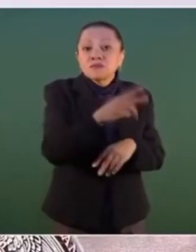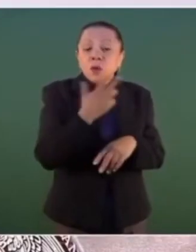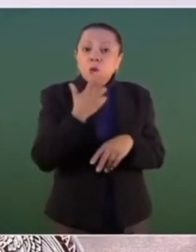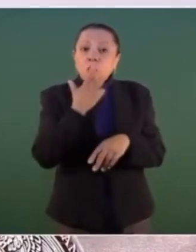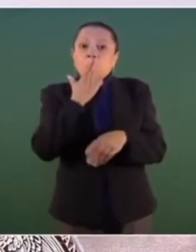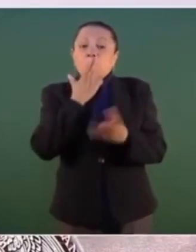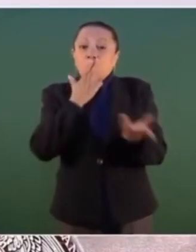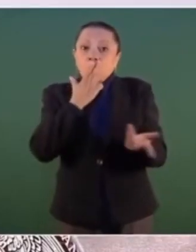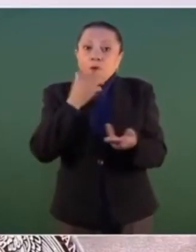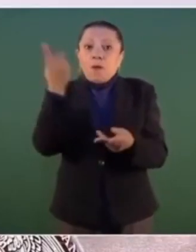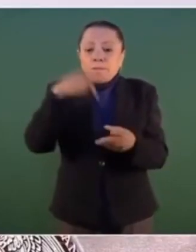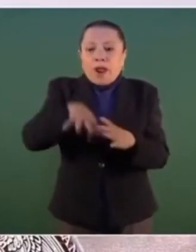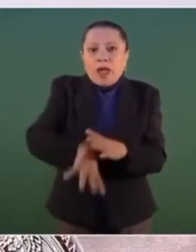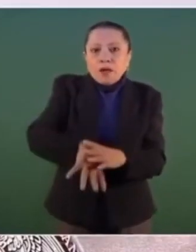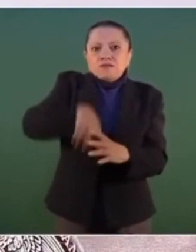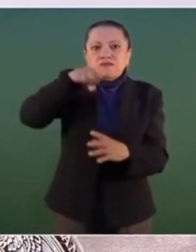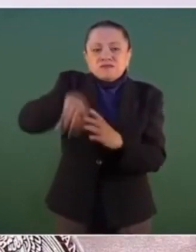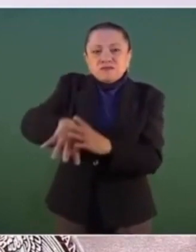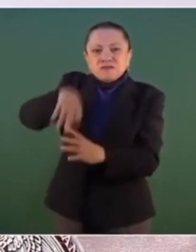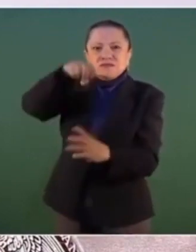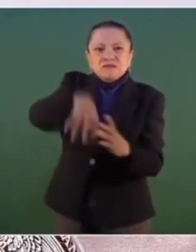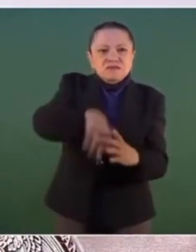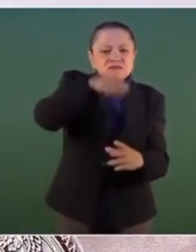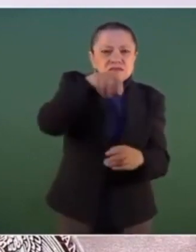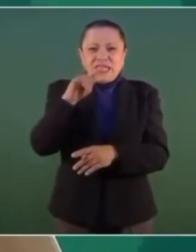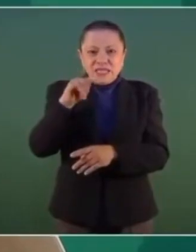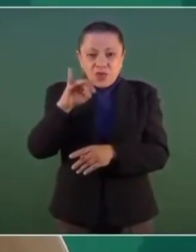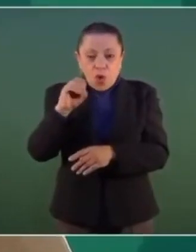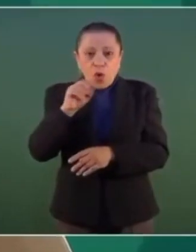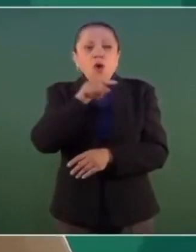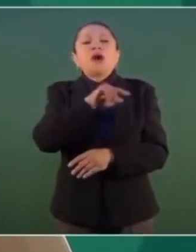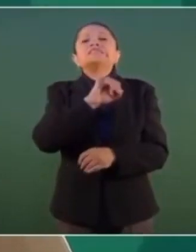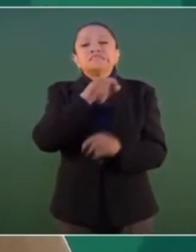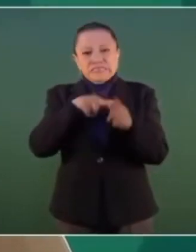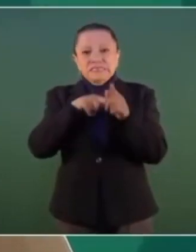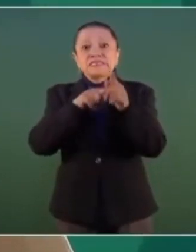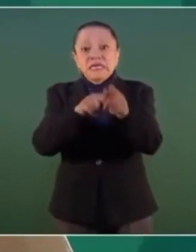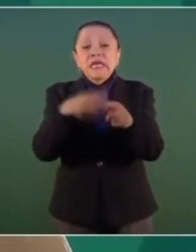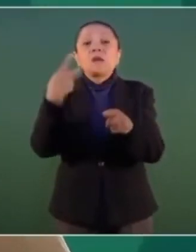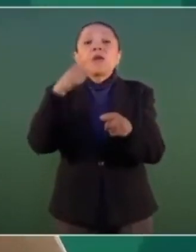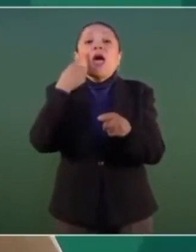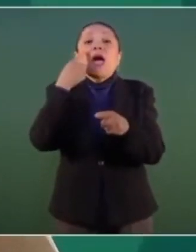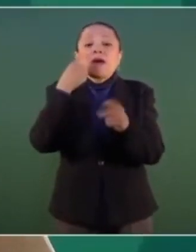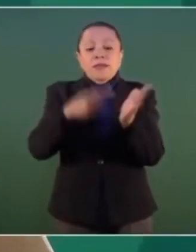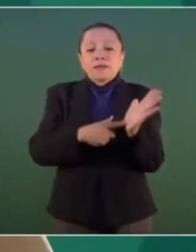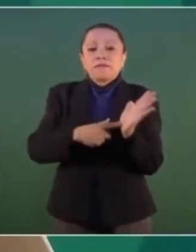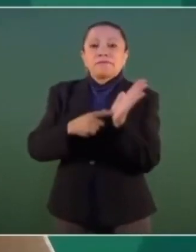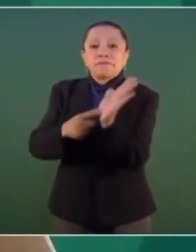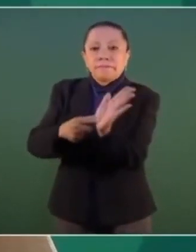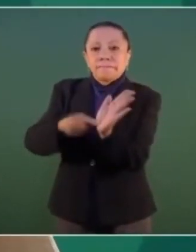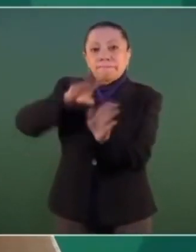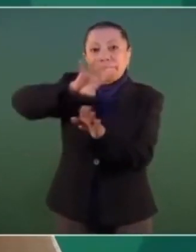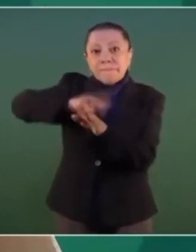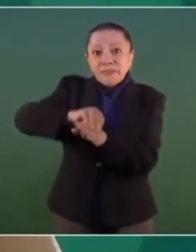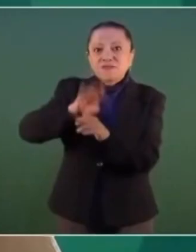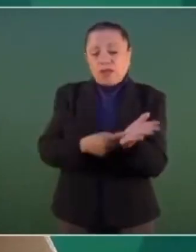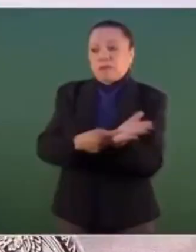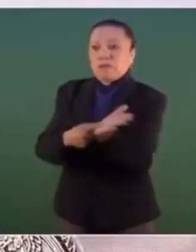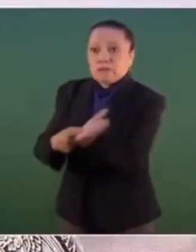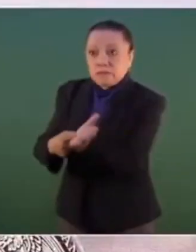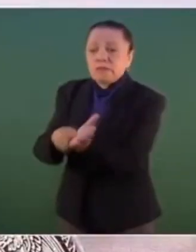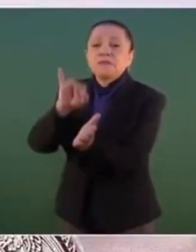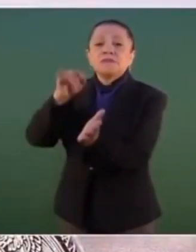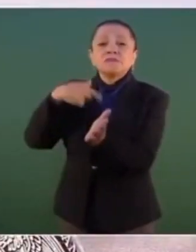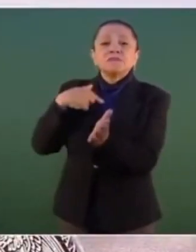implica en consecuencia ejercer un gobierno libre de prácticas ilegales y privilegios, haciendo frente y erradicando conductas